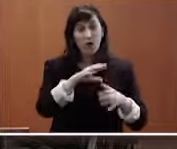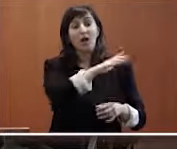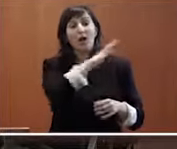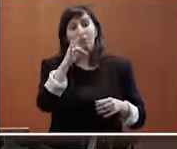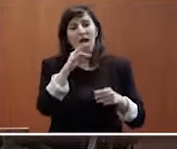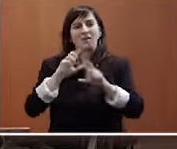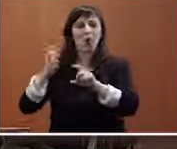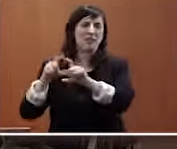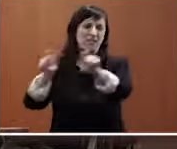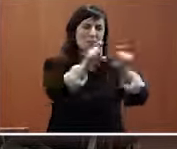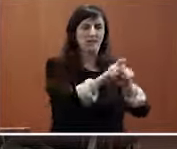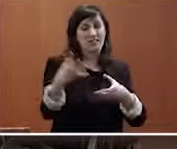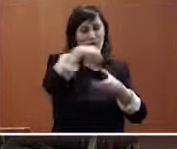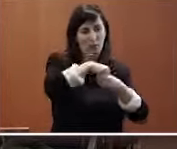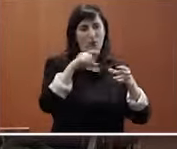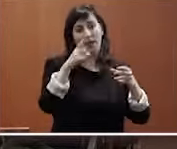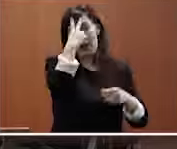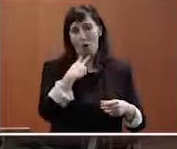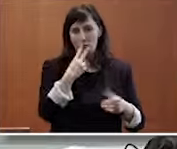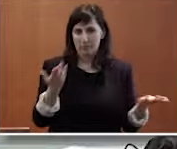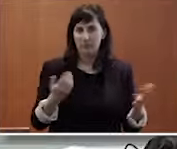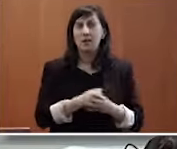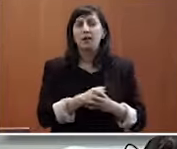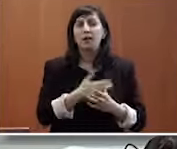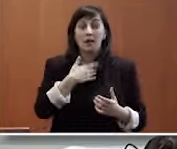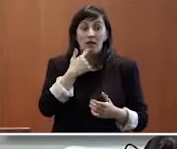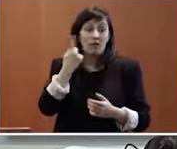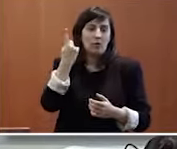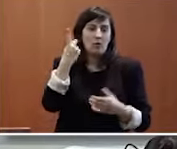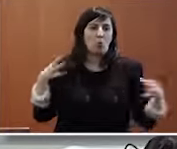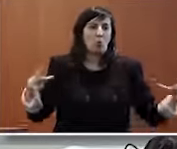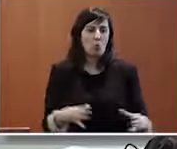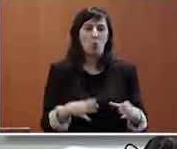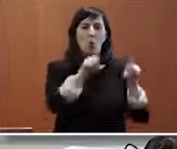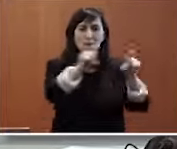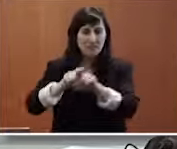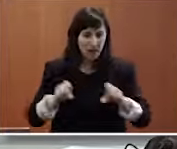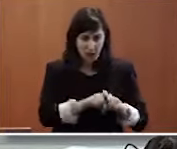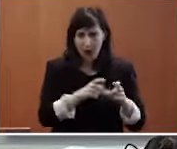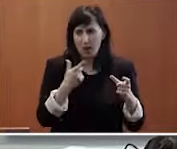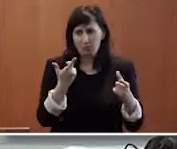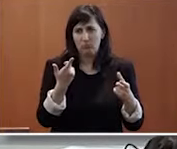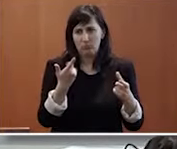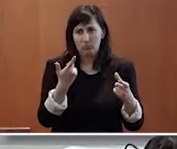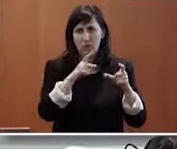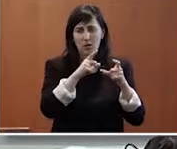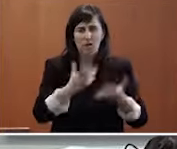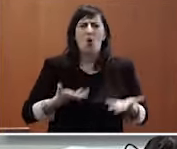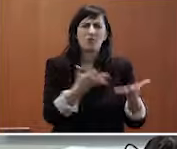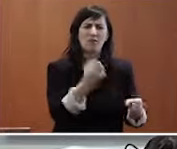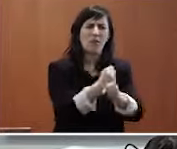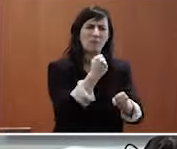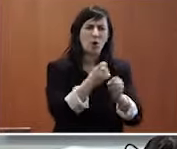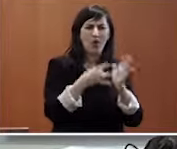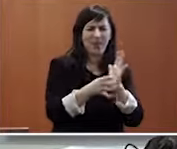negocio de la ONCE. Hai que dizer que estamos hablando de un grupo empresarial que dá empleo de calidad